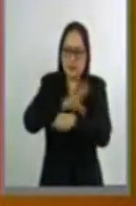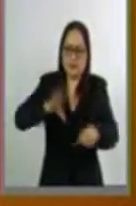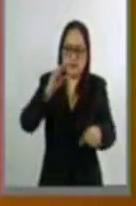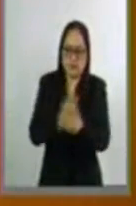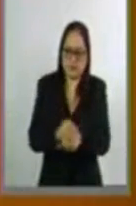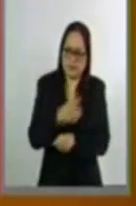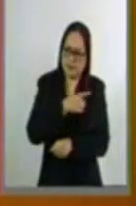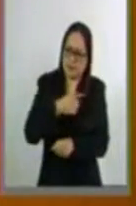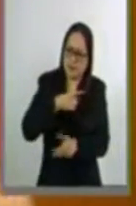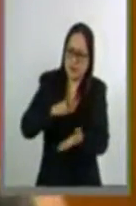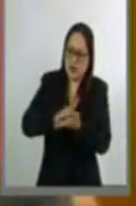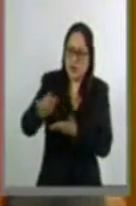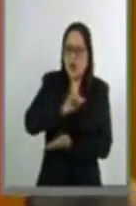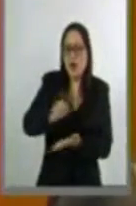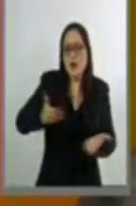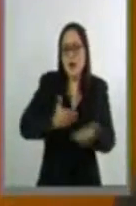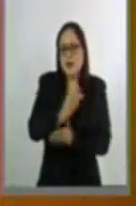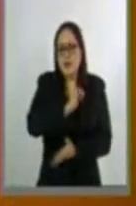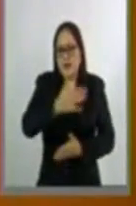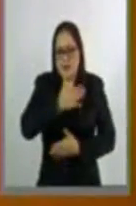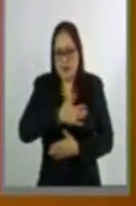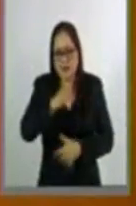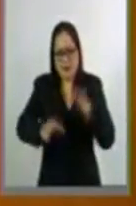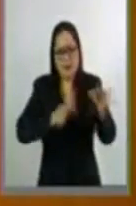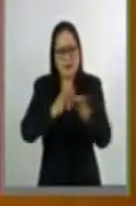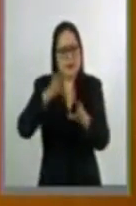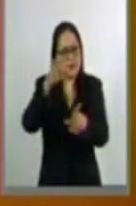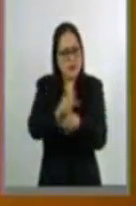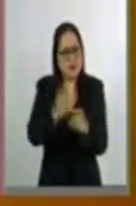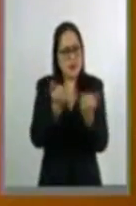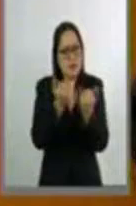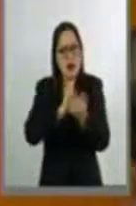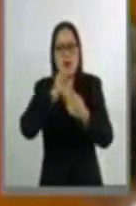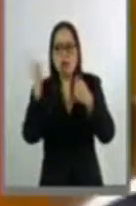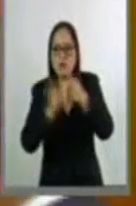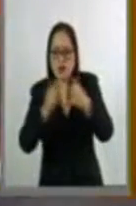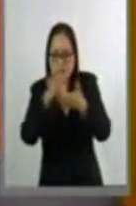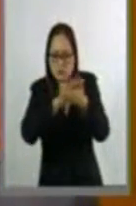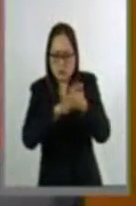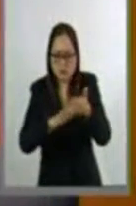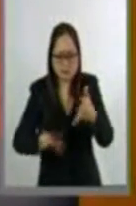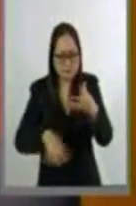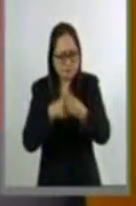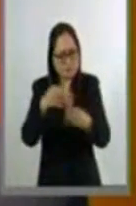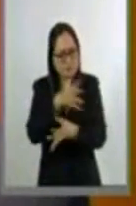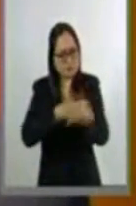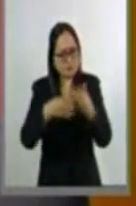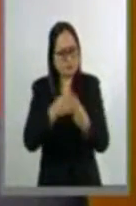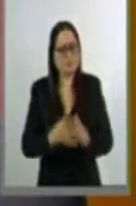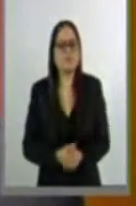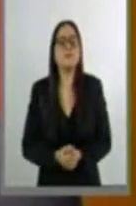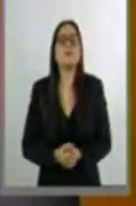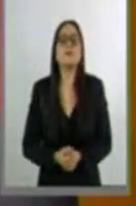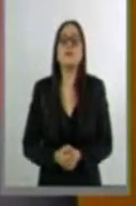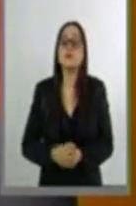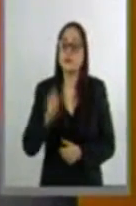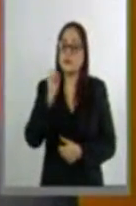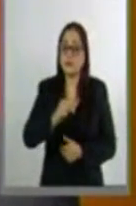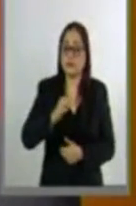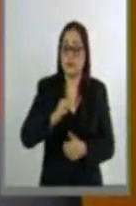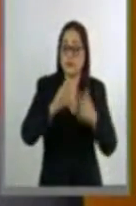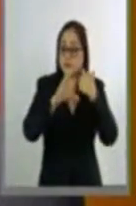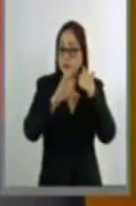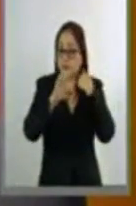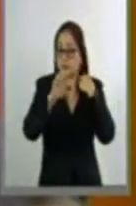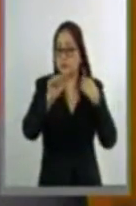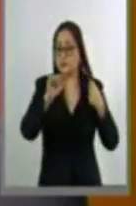ejercicio del derecho al acceso a la justicia y a la reparación del daño. Adicionalmente, es deber de la Comisión la plena